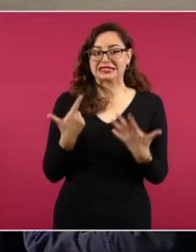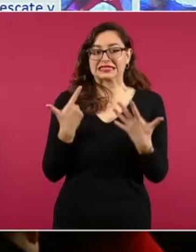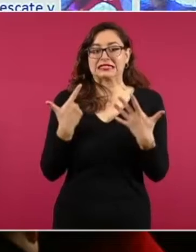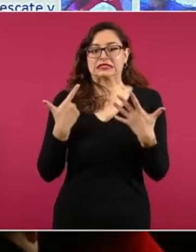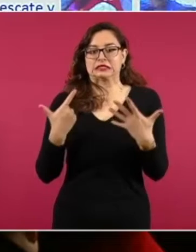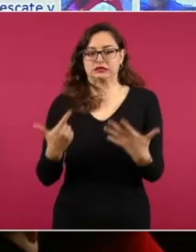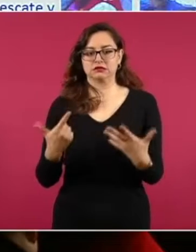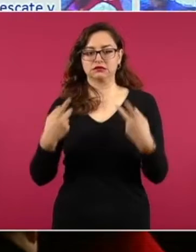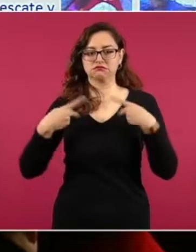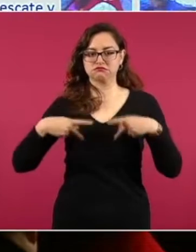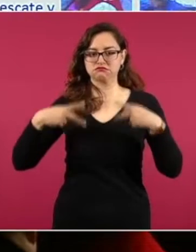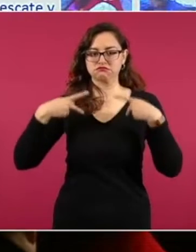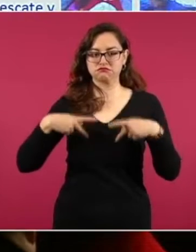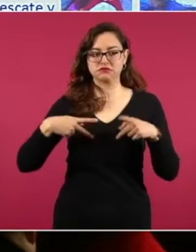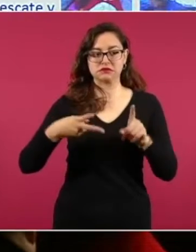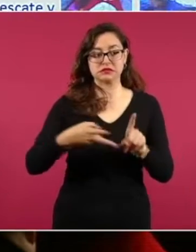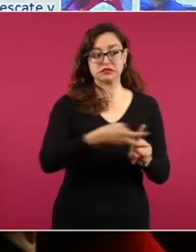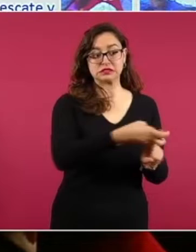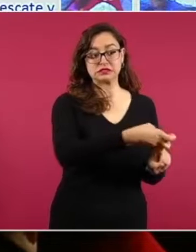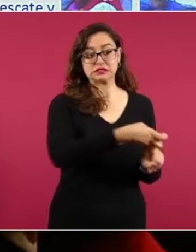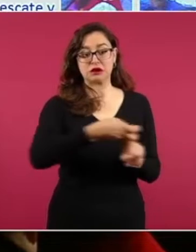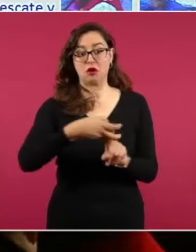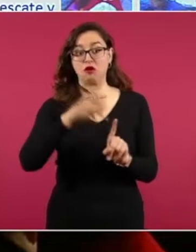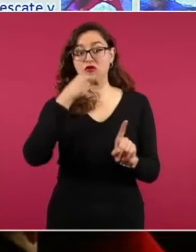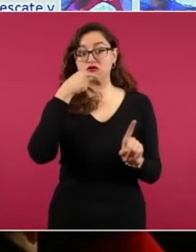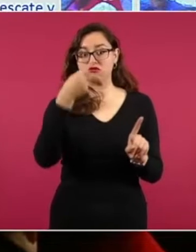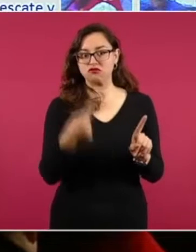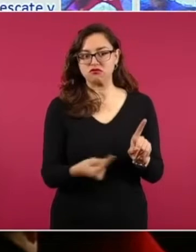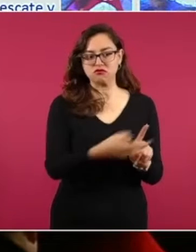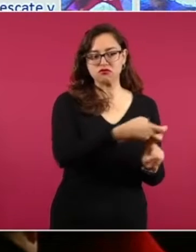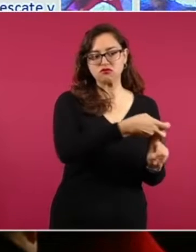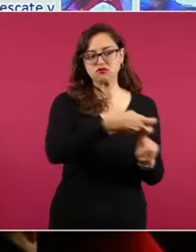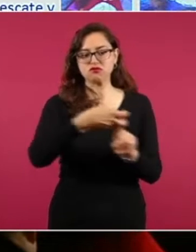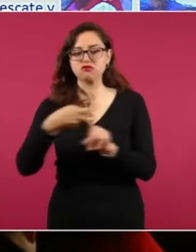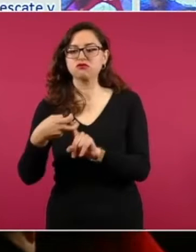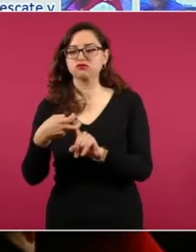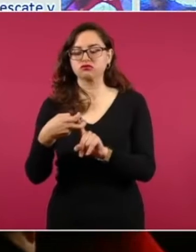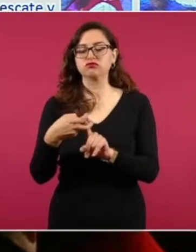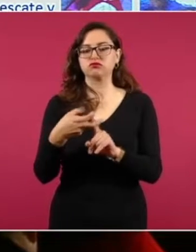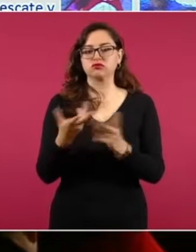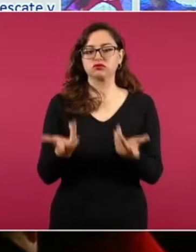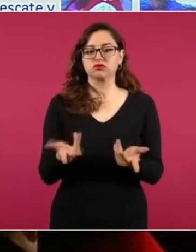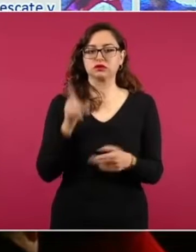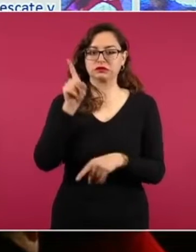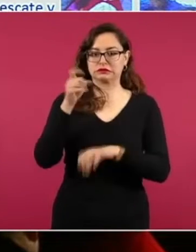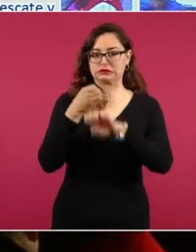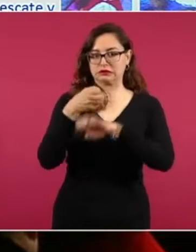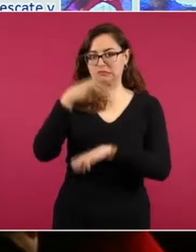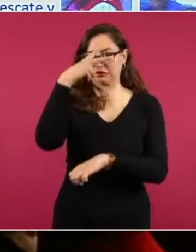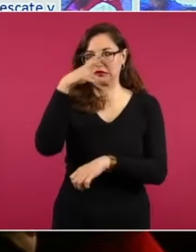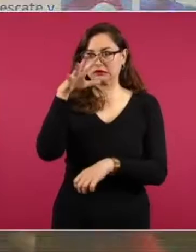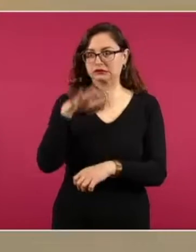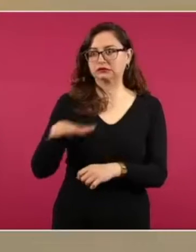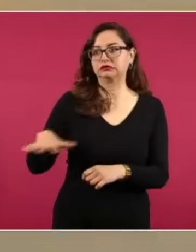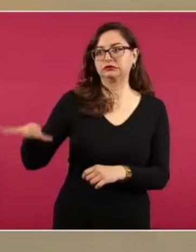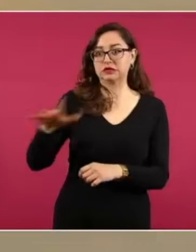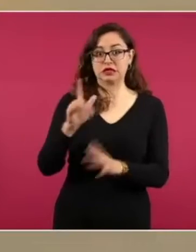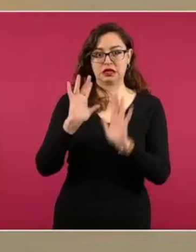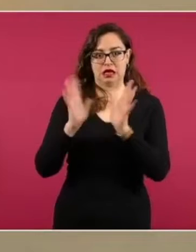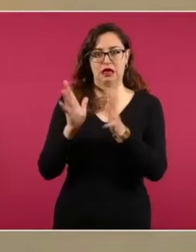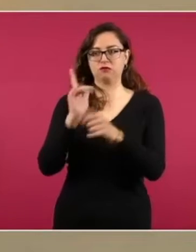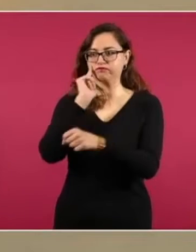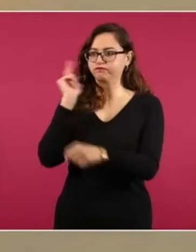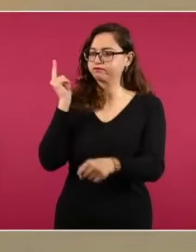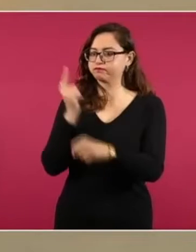secuestradores y el rescate de un menor en el municipio de Huehuetoca, en el Estado de México. Esto fue